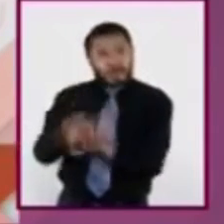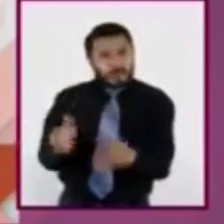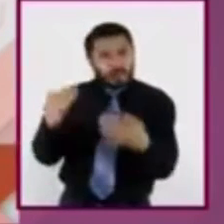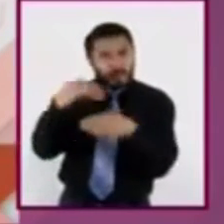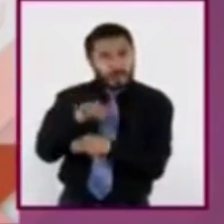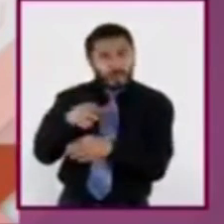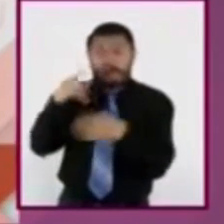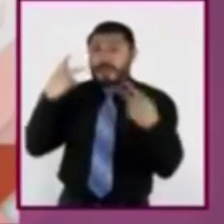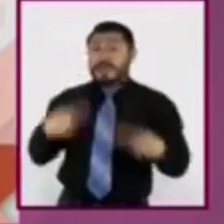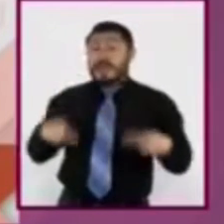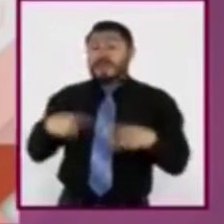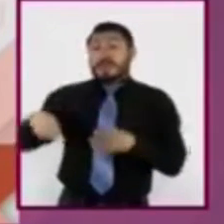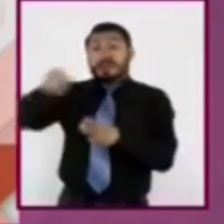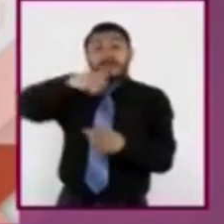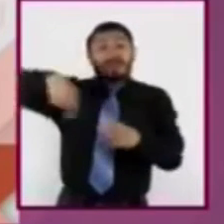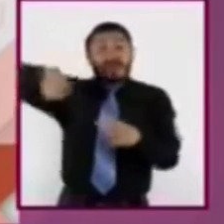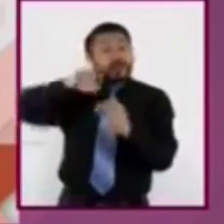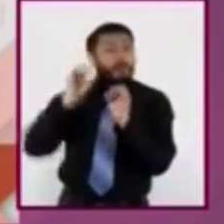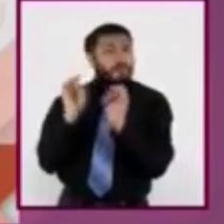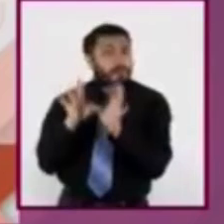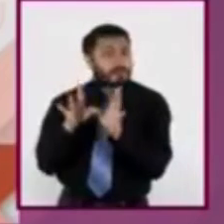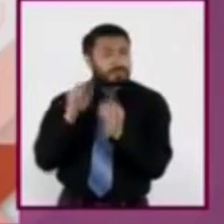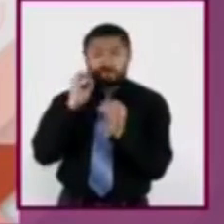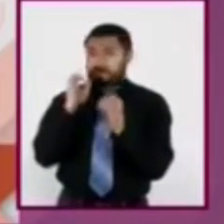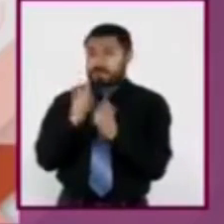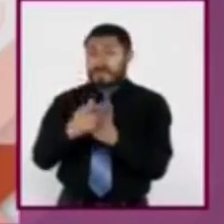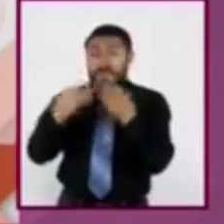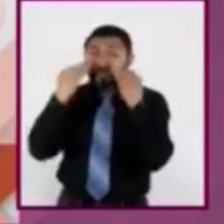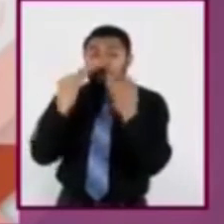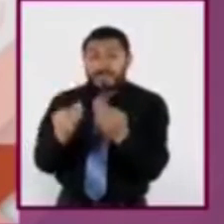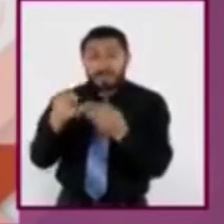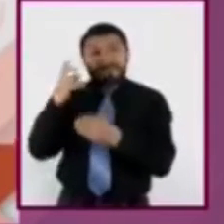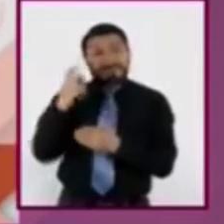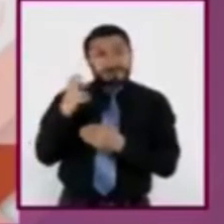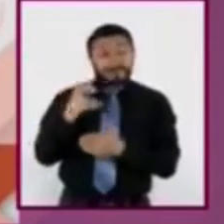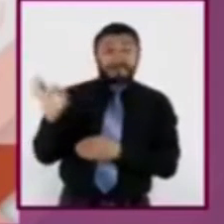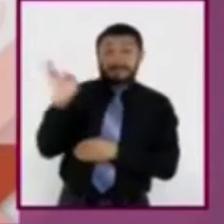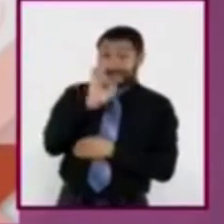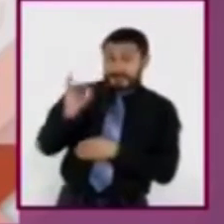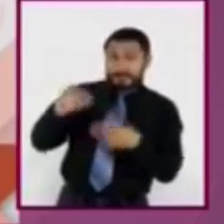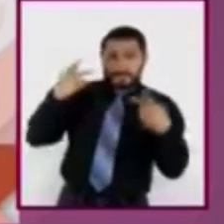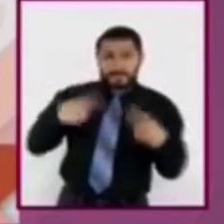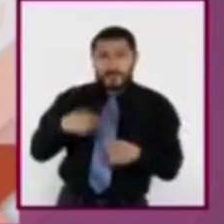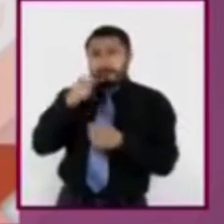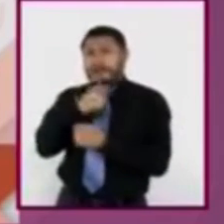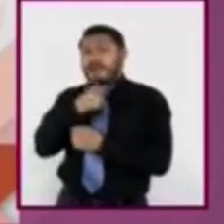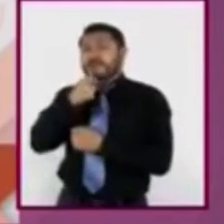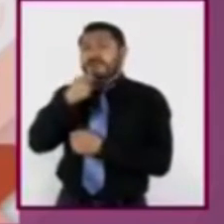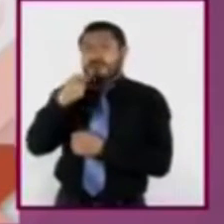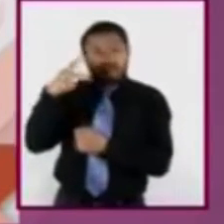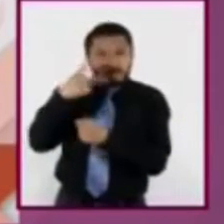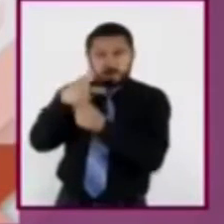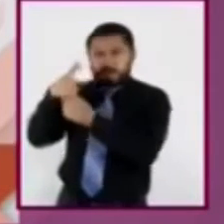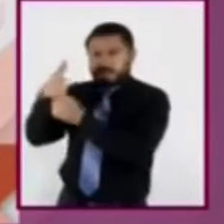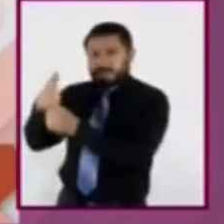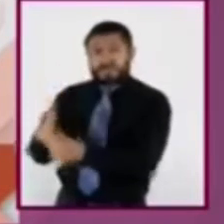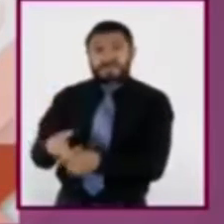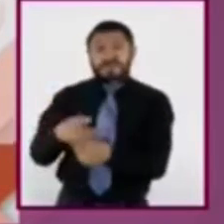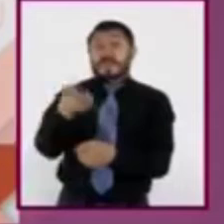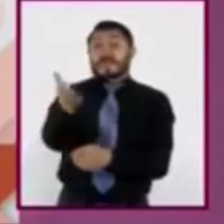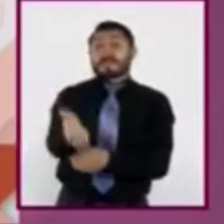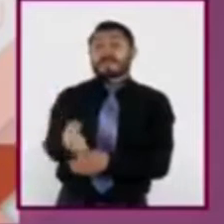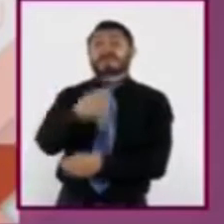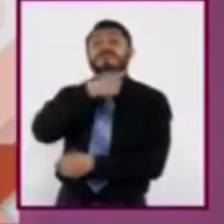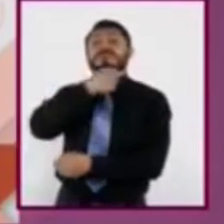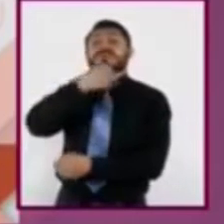personas protagonistas de un hecho o de testigos. En caso de que los reporteros incluyan las declaraciones de los involucrados